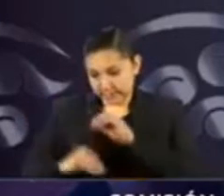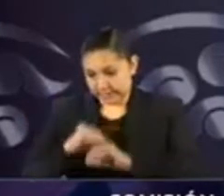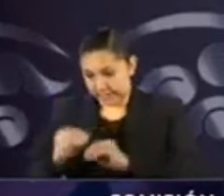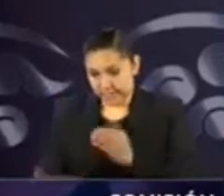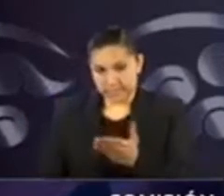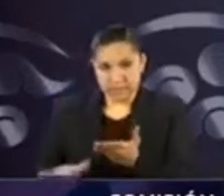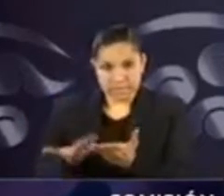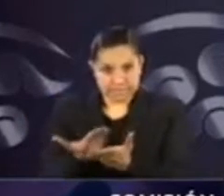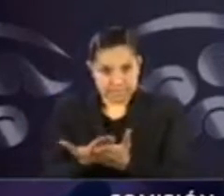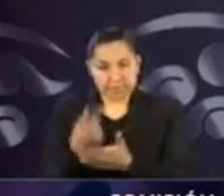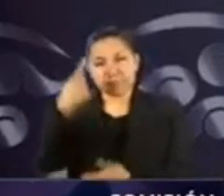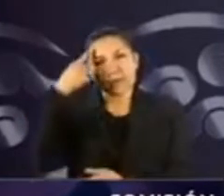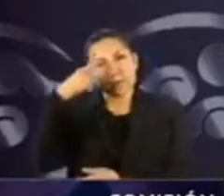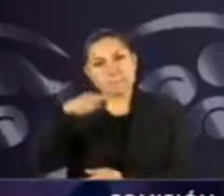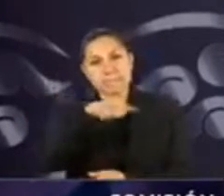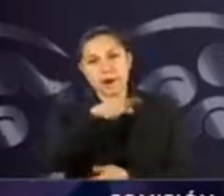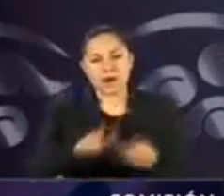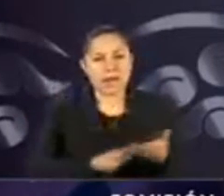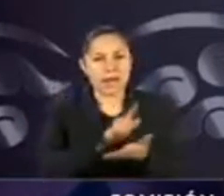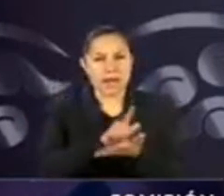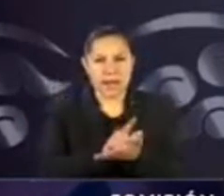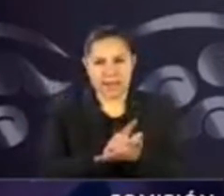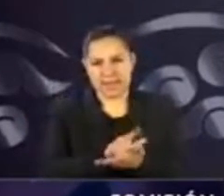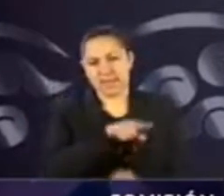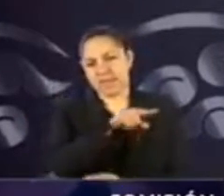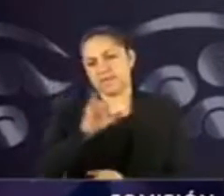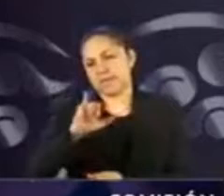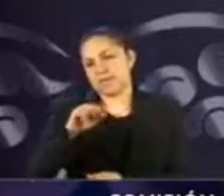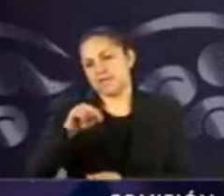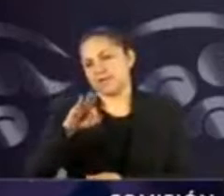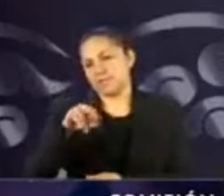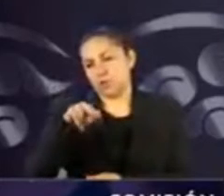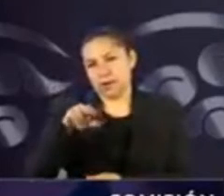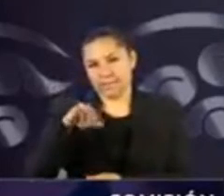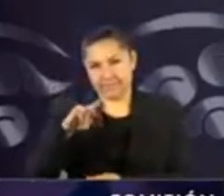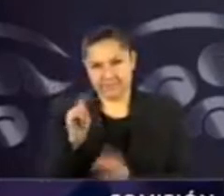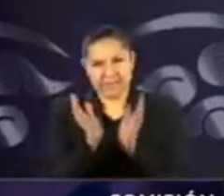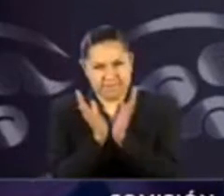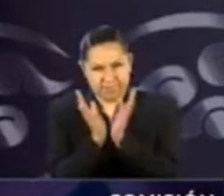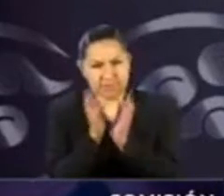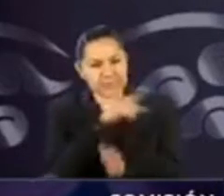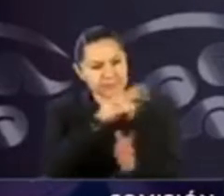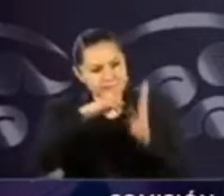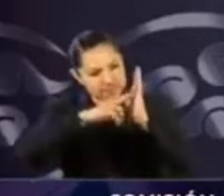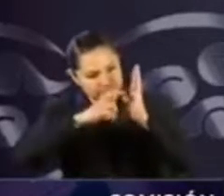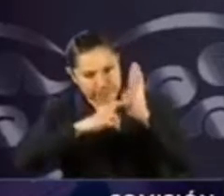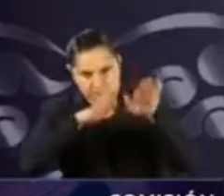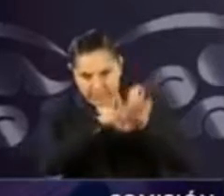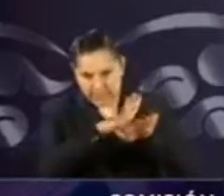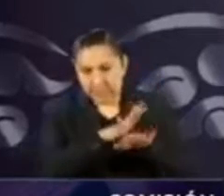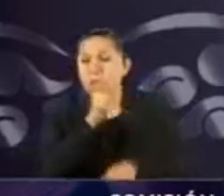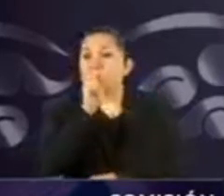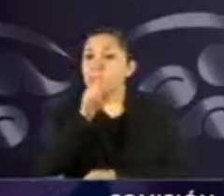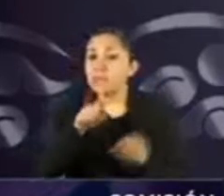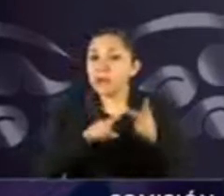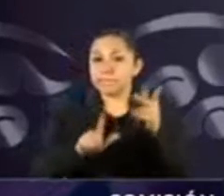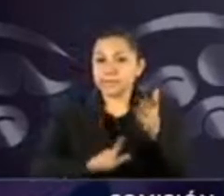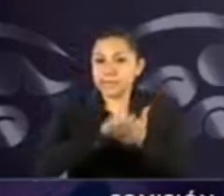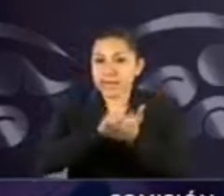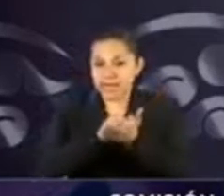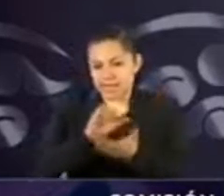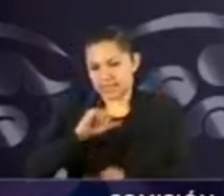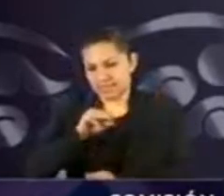Instituto del Fondo Nacional de la Vivienda para los Trabajadores y la ley del Seguro Social.